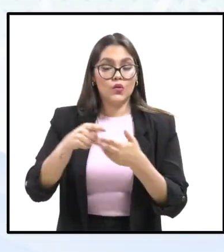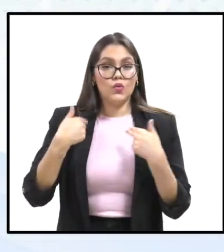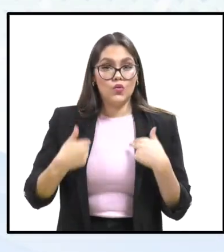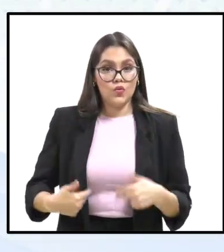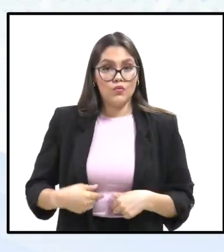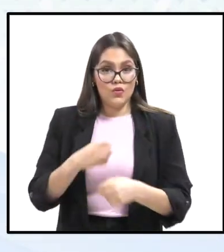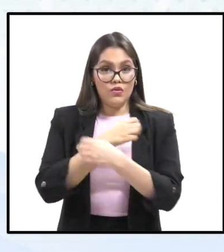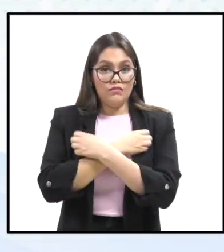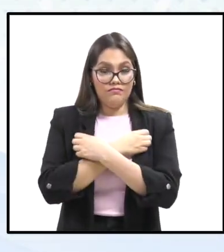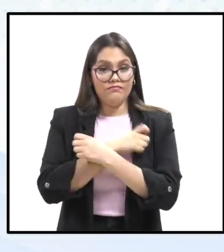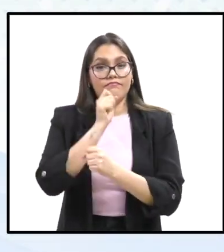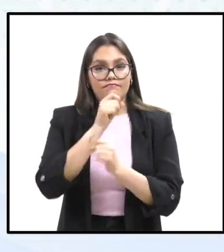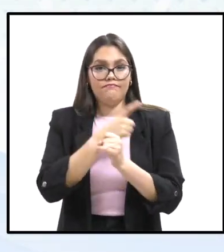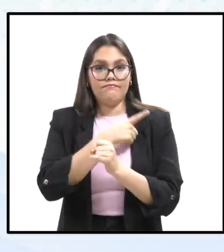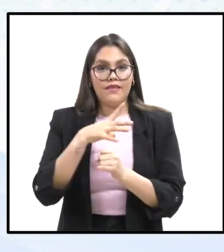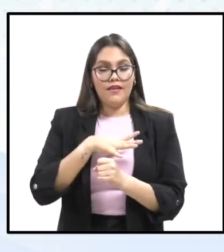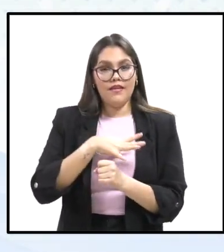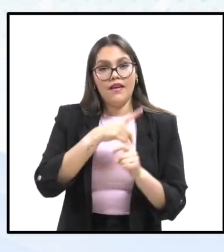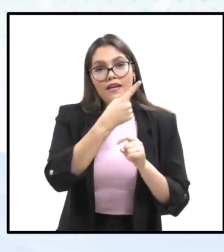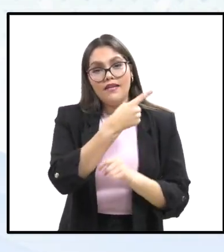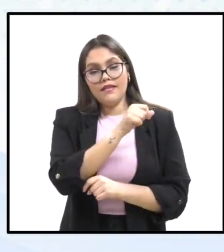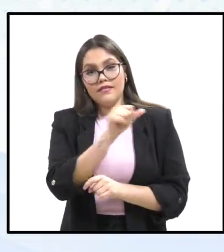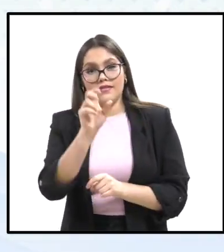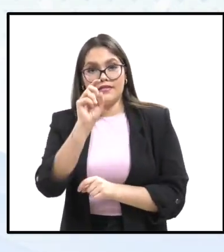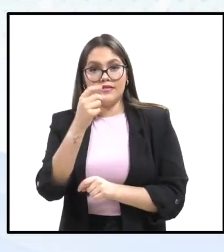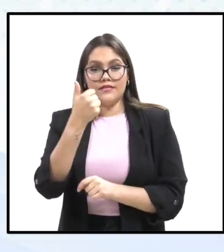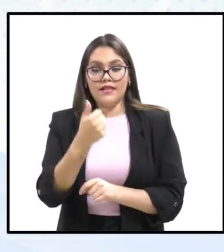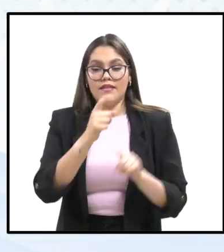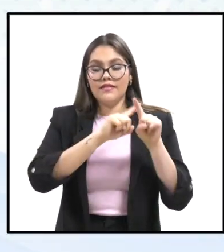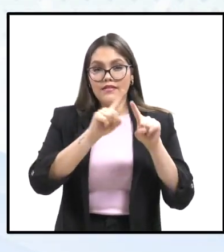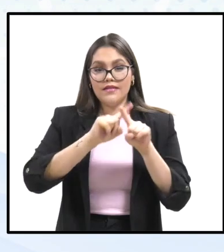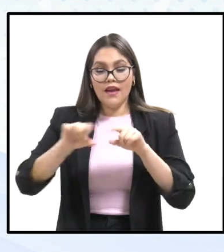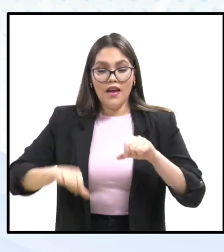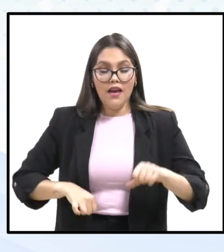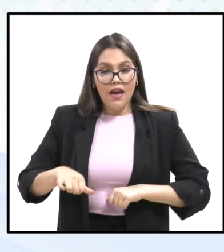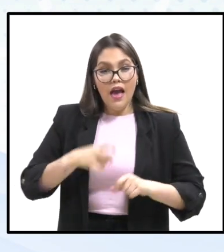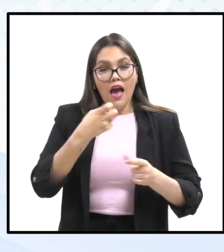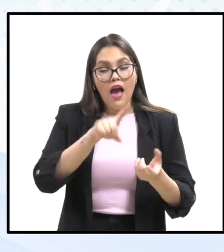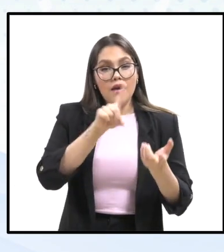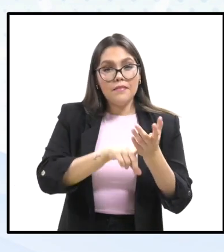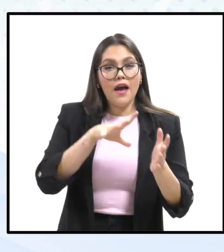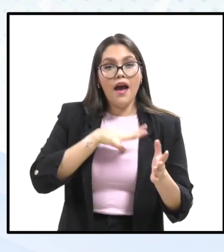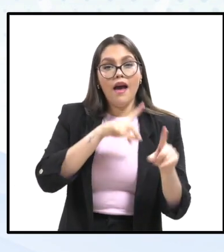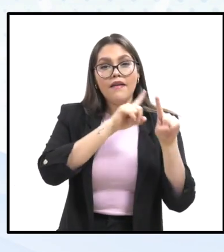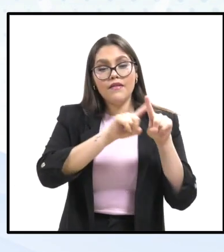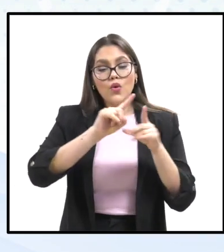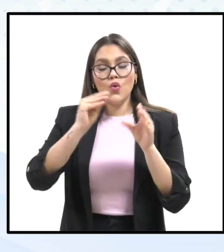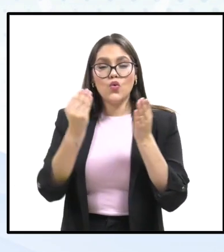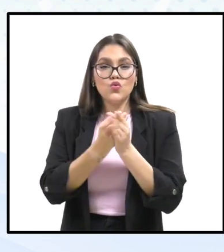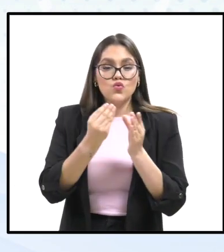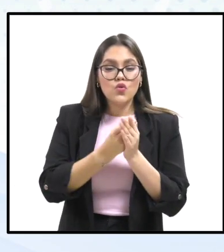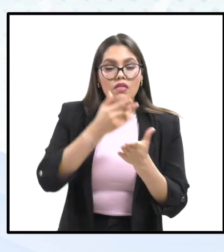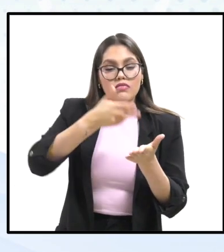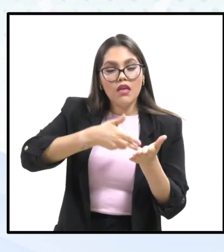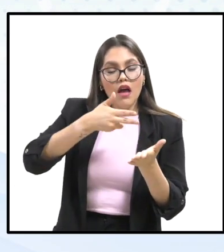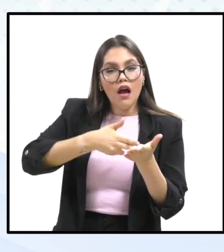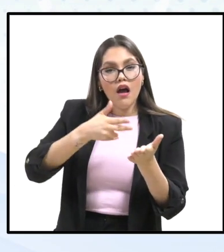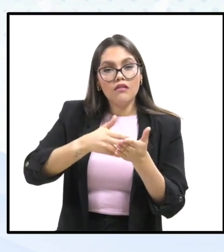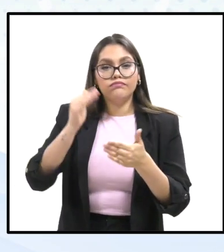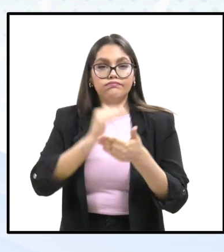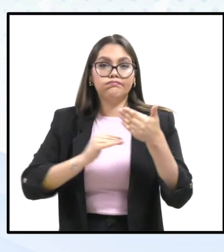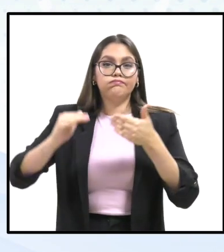humanos, se realizaron 636 actividades, entre ellas cursos, talleres y